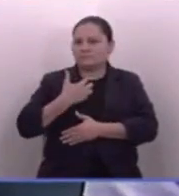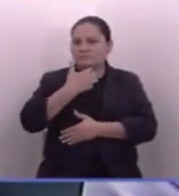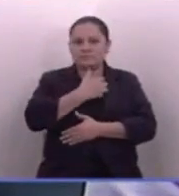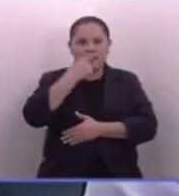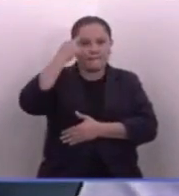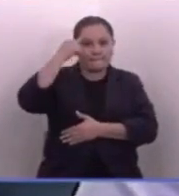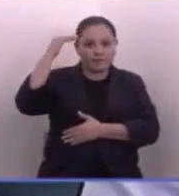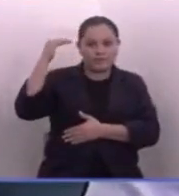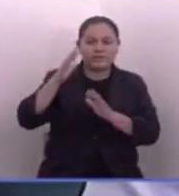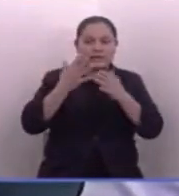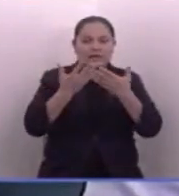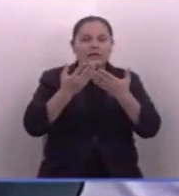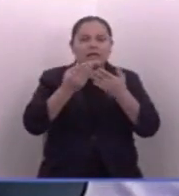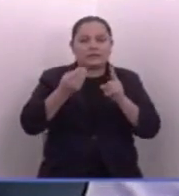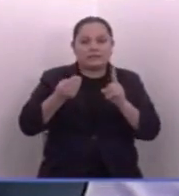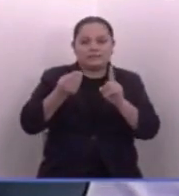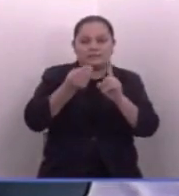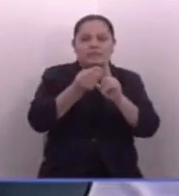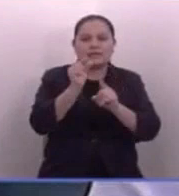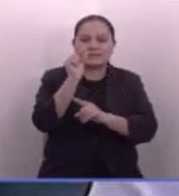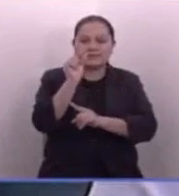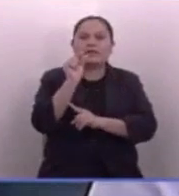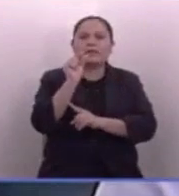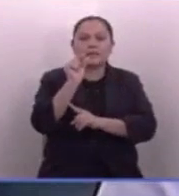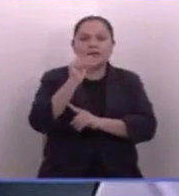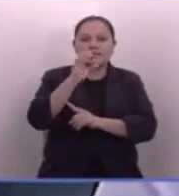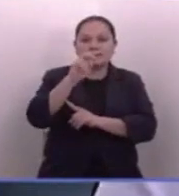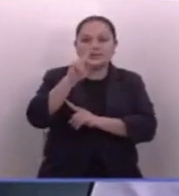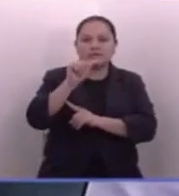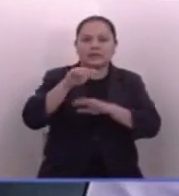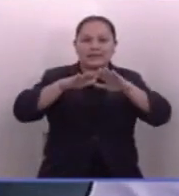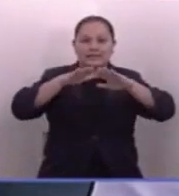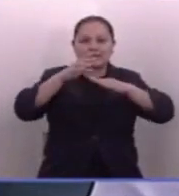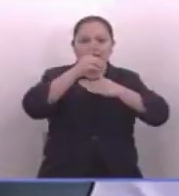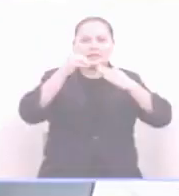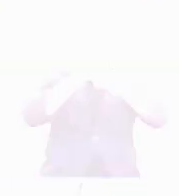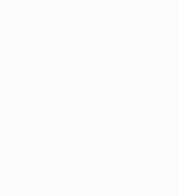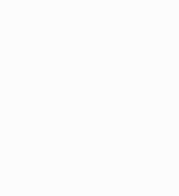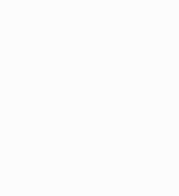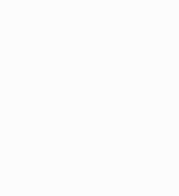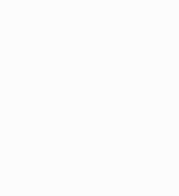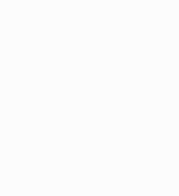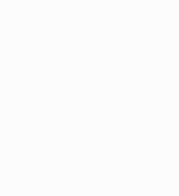politizar la entrega de semilla certificada. Gracias, diputado, por sus palabras.